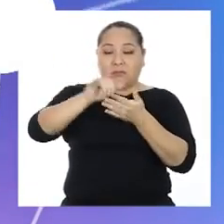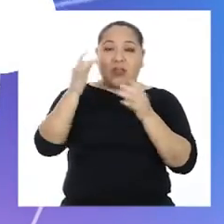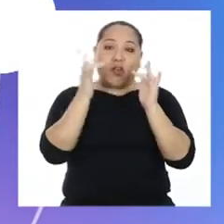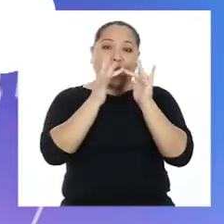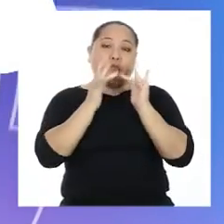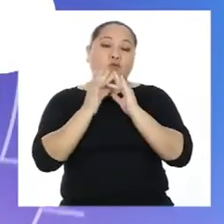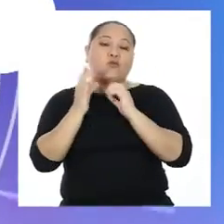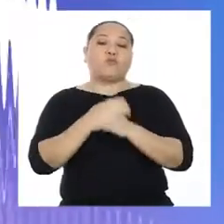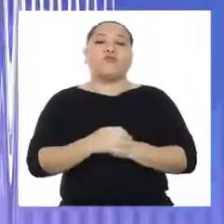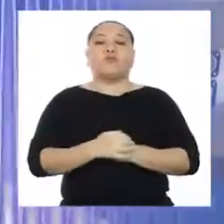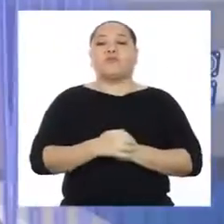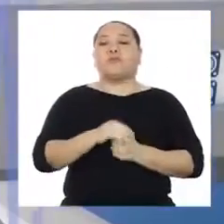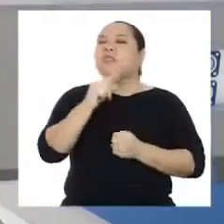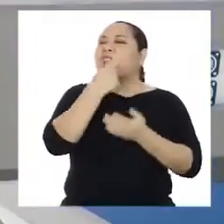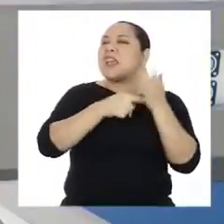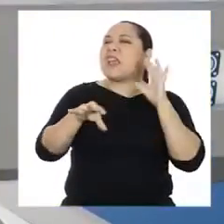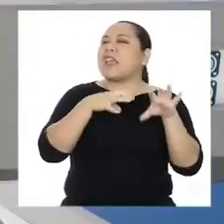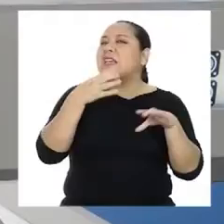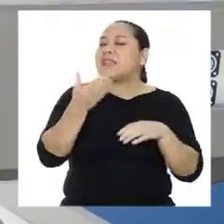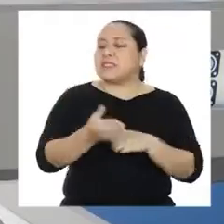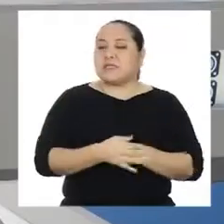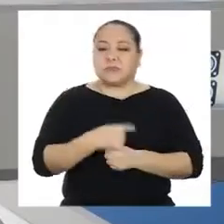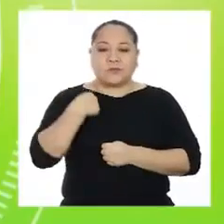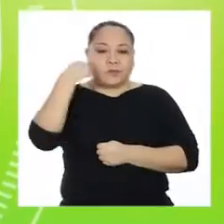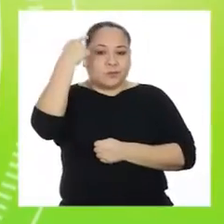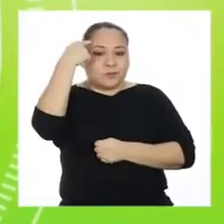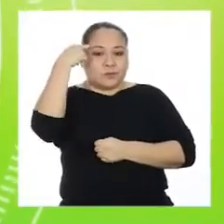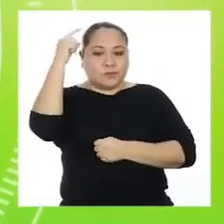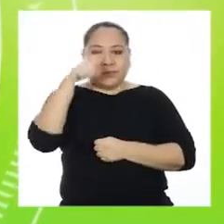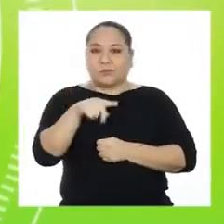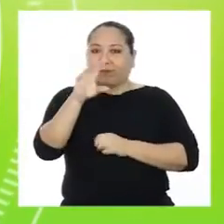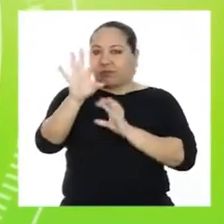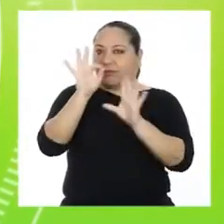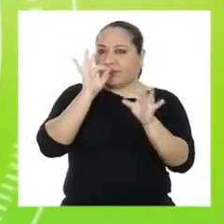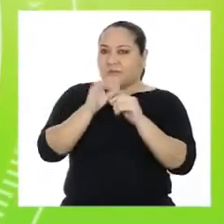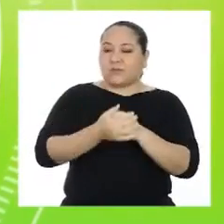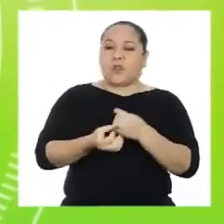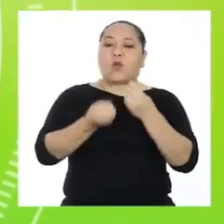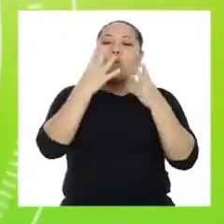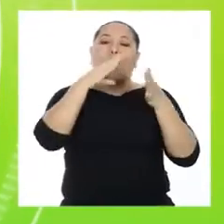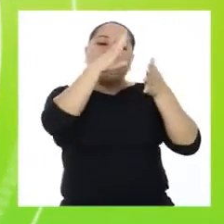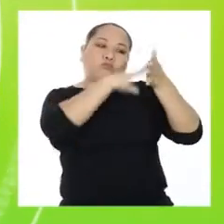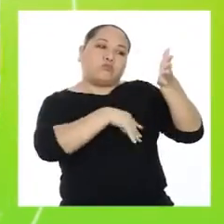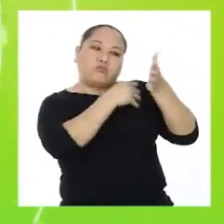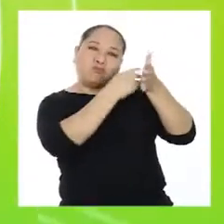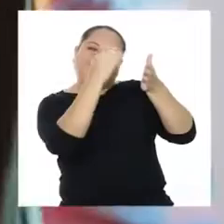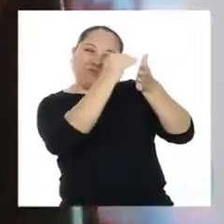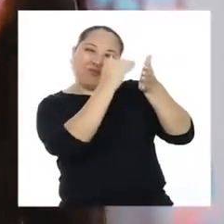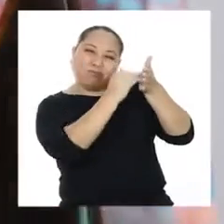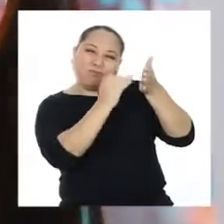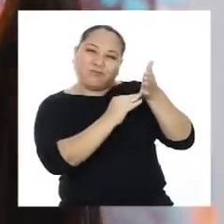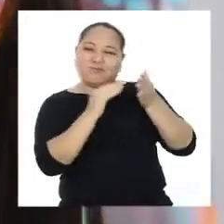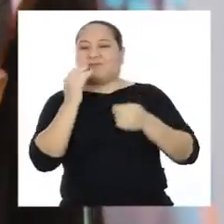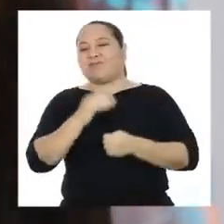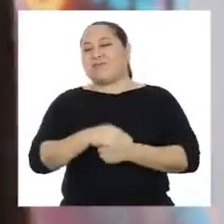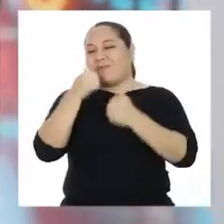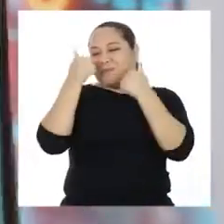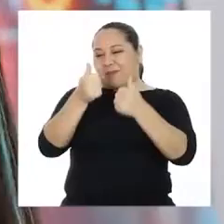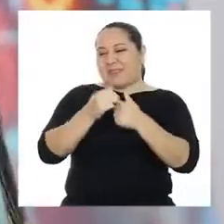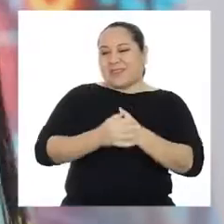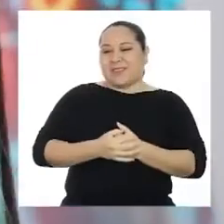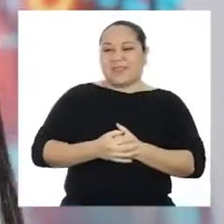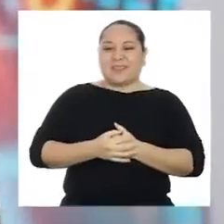comunicarse. Ahora, ¿qué debemos hacer? Yo creo que debemos escoger la escala del ícono. ¡Bien!